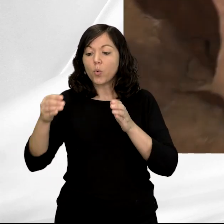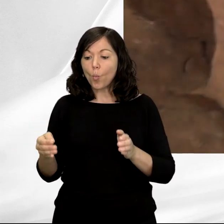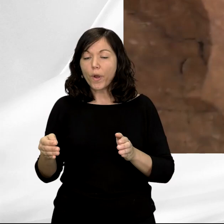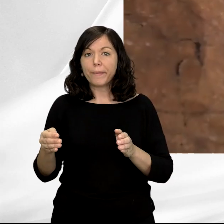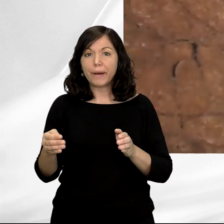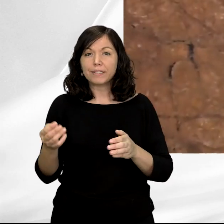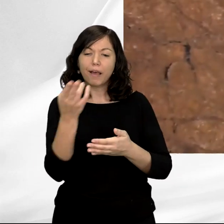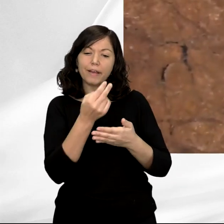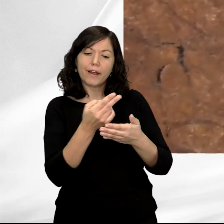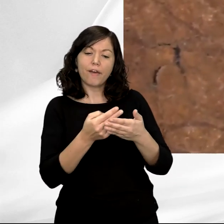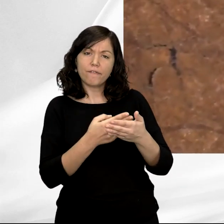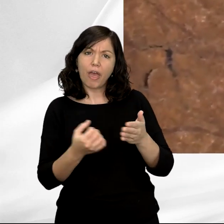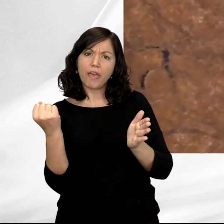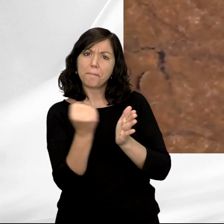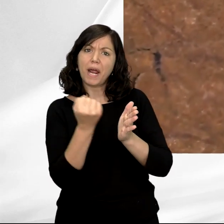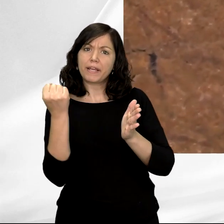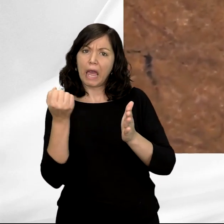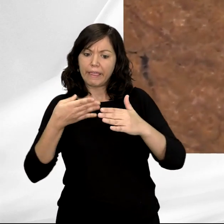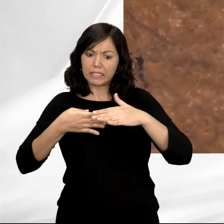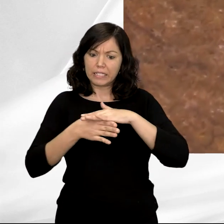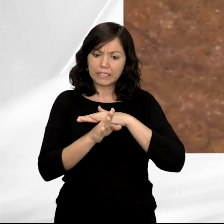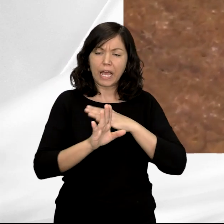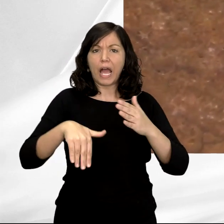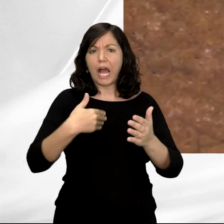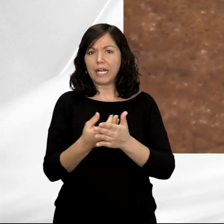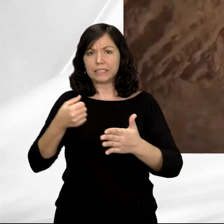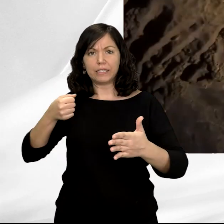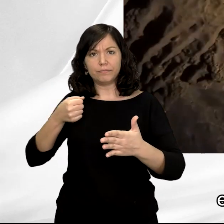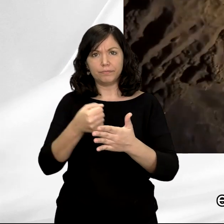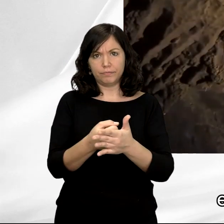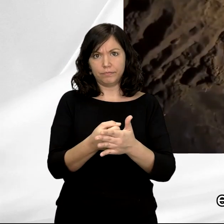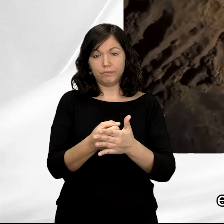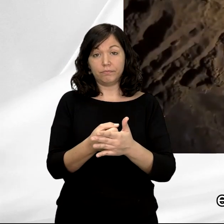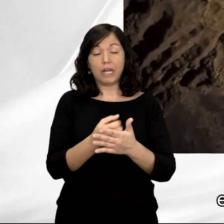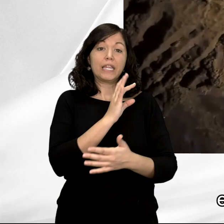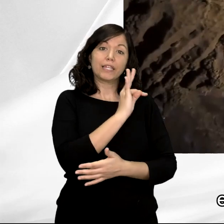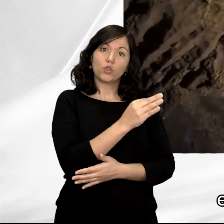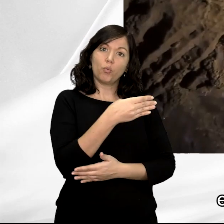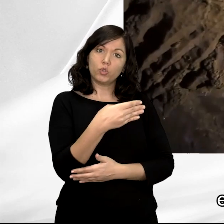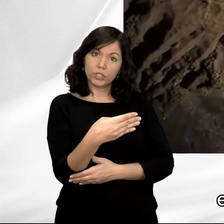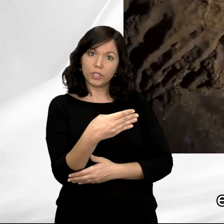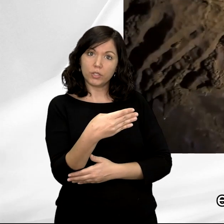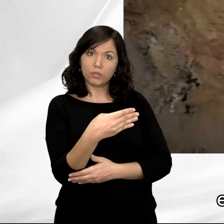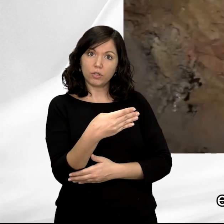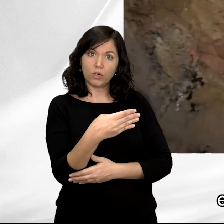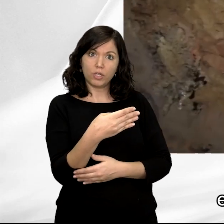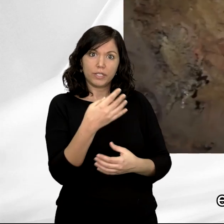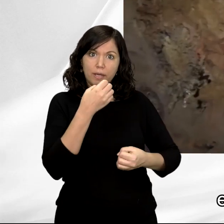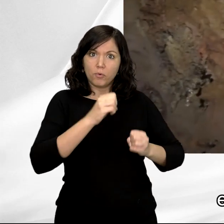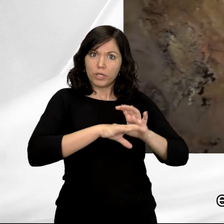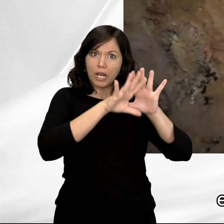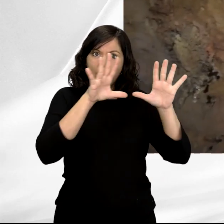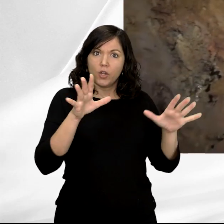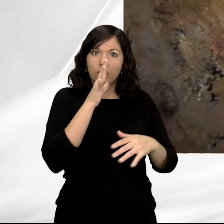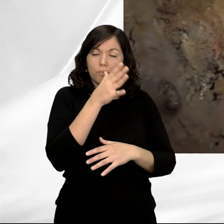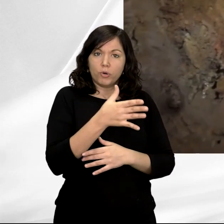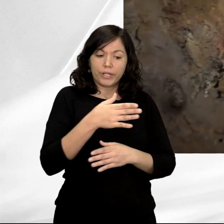estaban grafiadas y marcadas desde la entrada hasta la zona más profunda. En el caso de Tito Bustillo es algo muy evidente, porque incluso